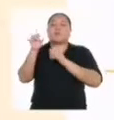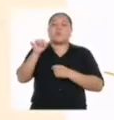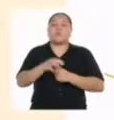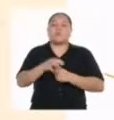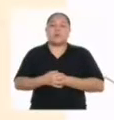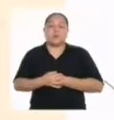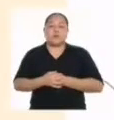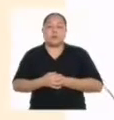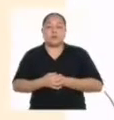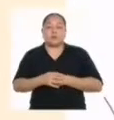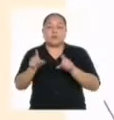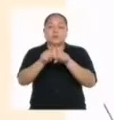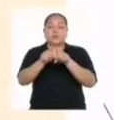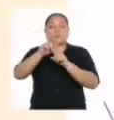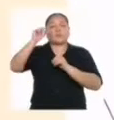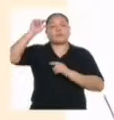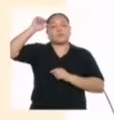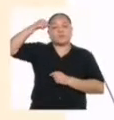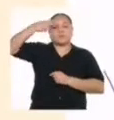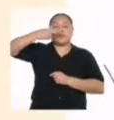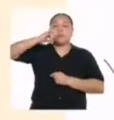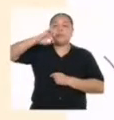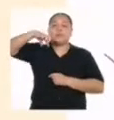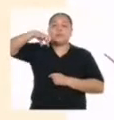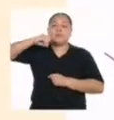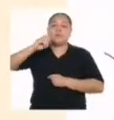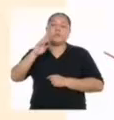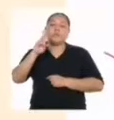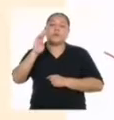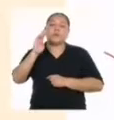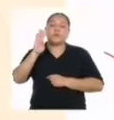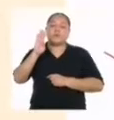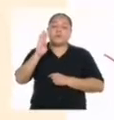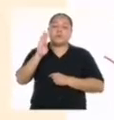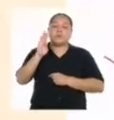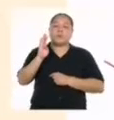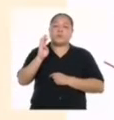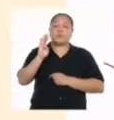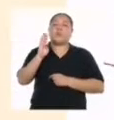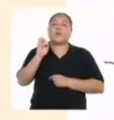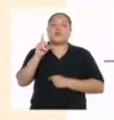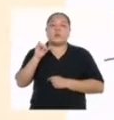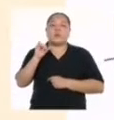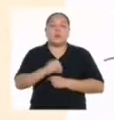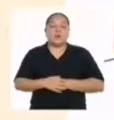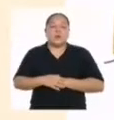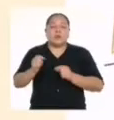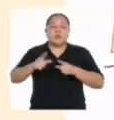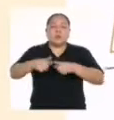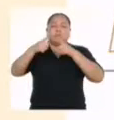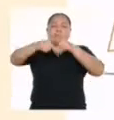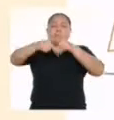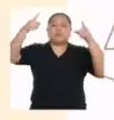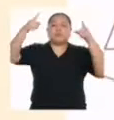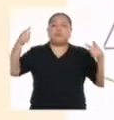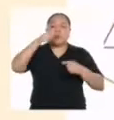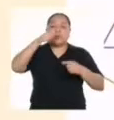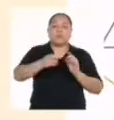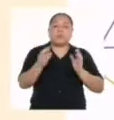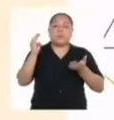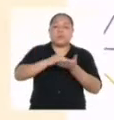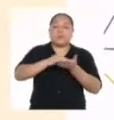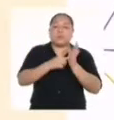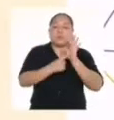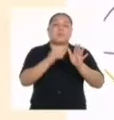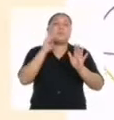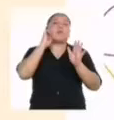También recuerdo la hipérbole. Consiste en exagerar mayor intensidad para sumar expresividad al mensaje.